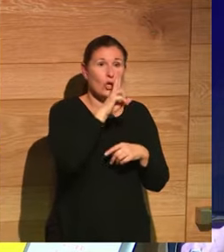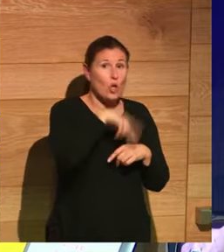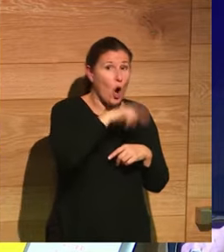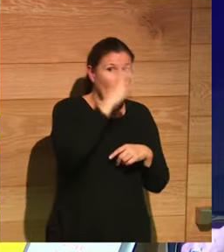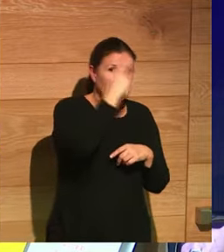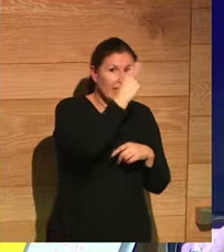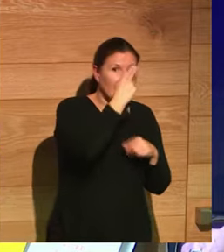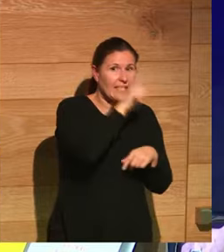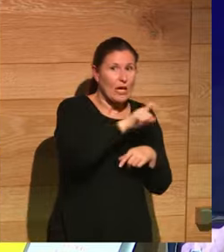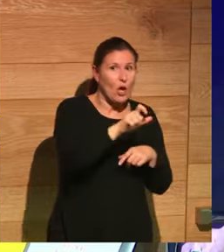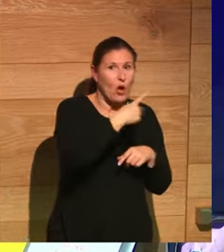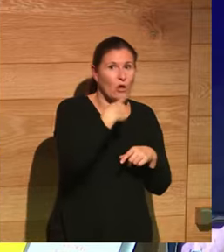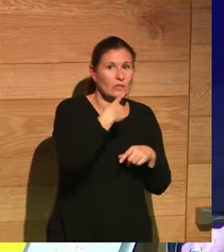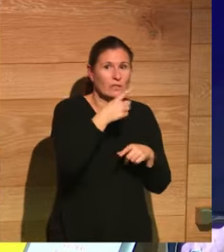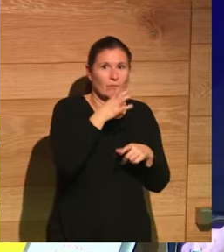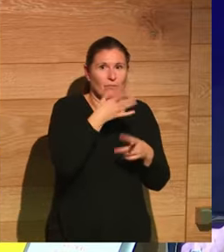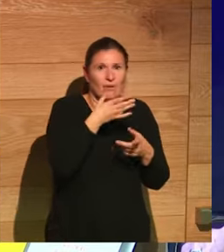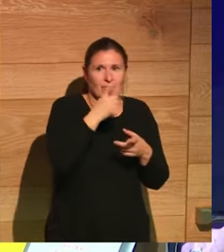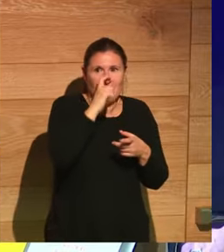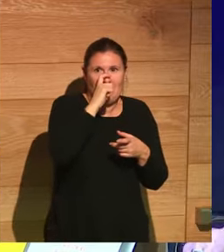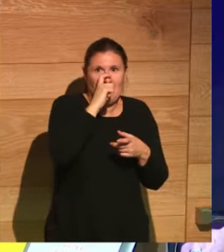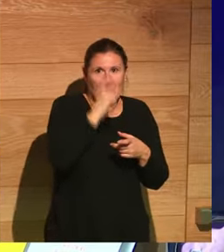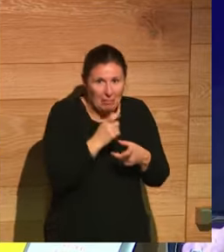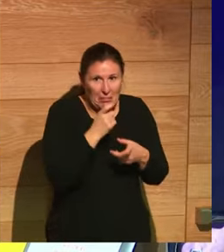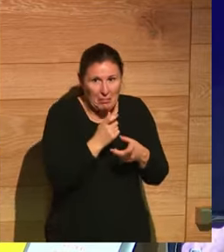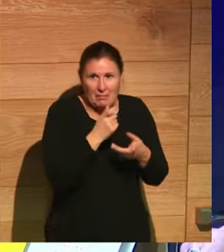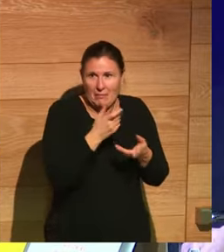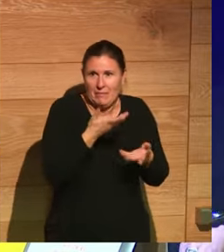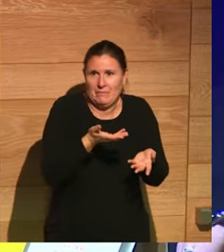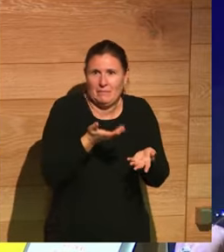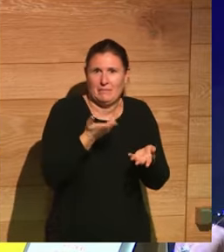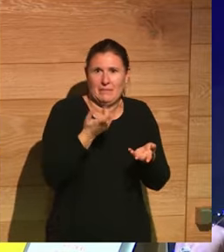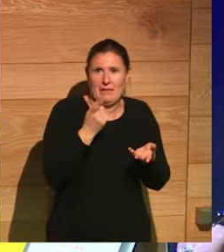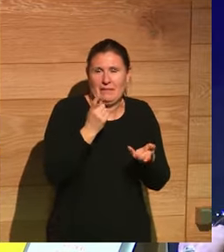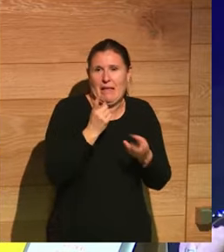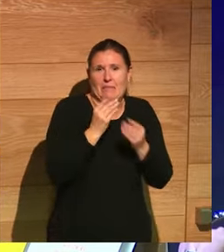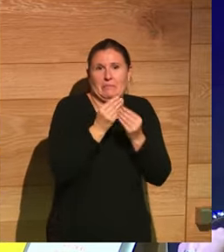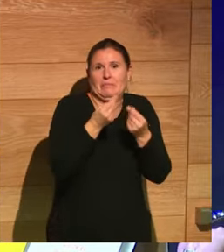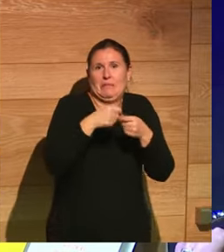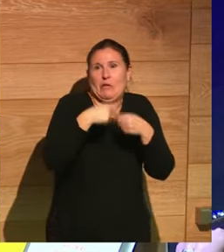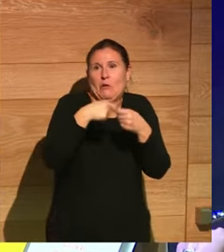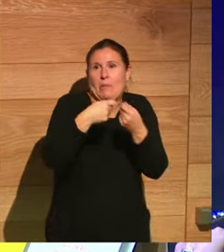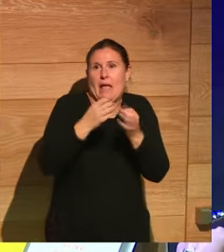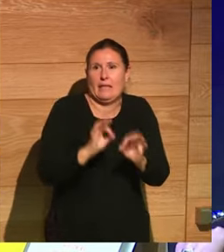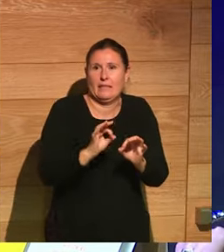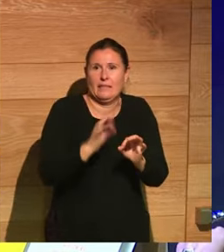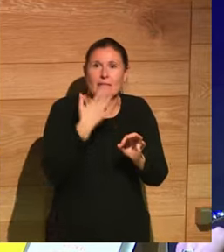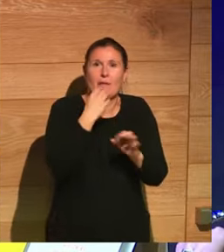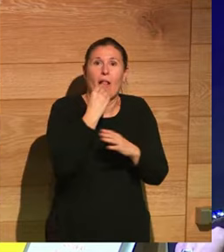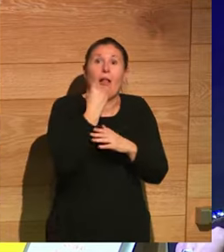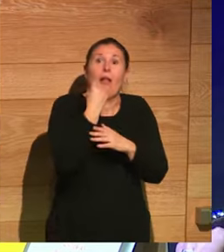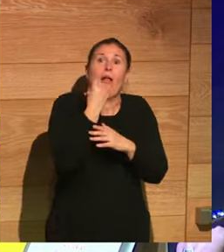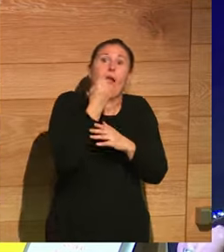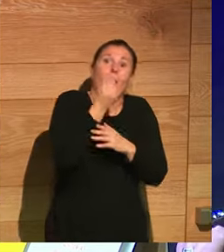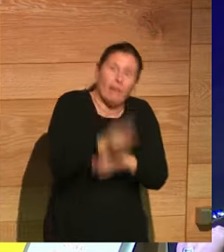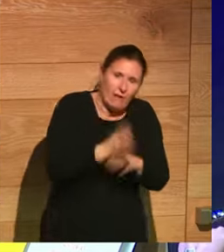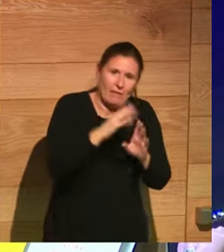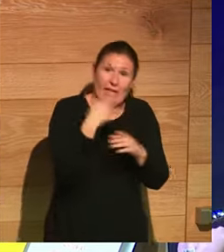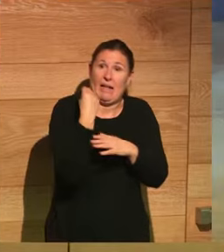gravedad, es la que ha reventado la nariz de la estatua cuando se ha caído en algún momento y prueba a tirarte de cara contra el suelo. verás que lo primero que parte... No lo probéis, no